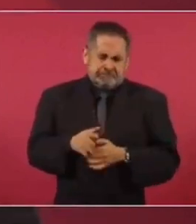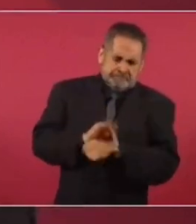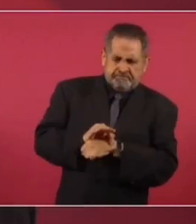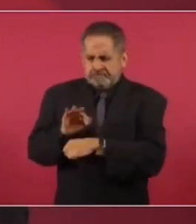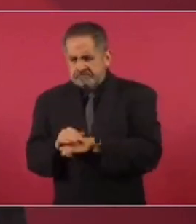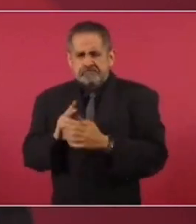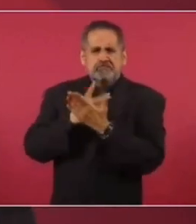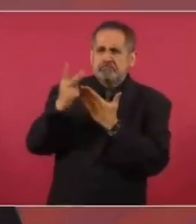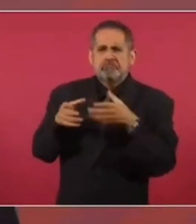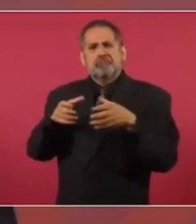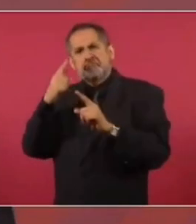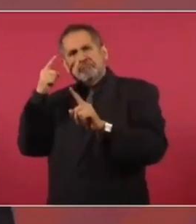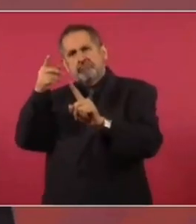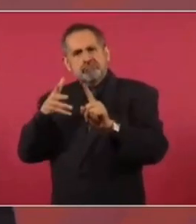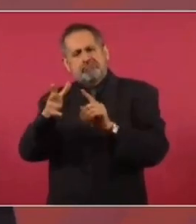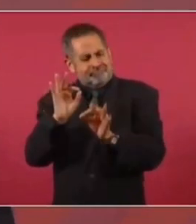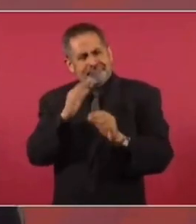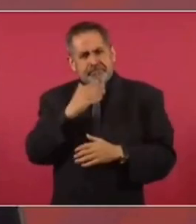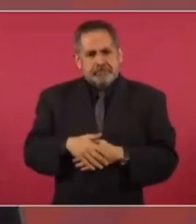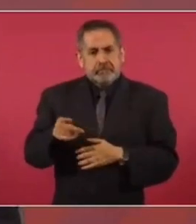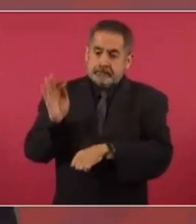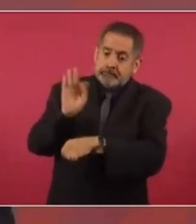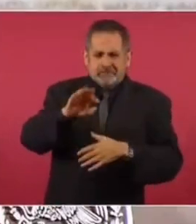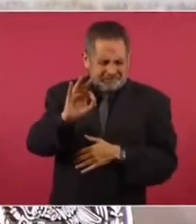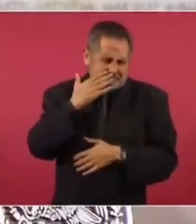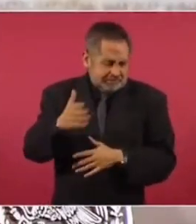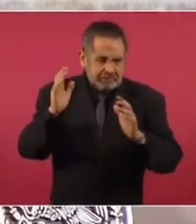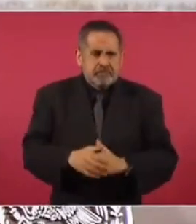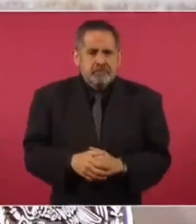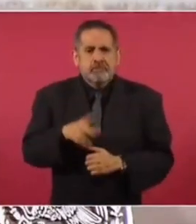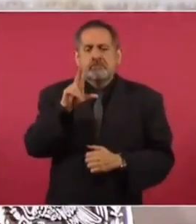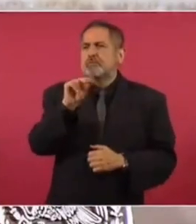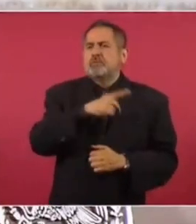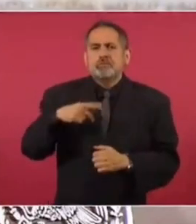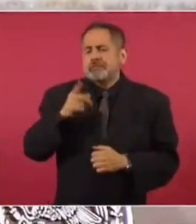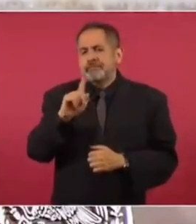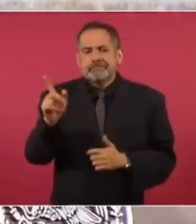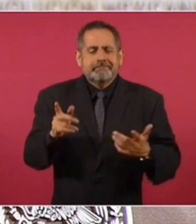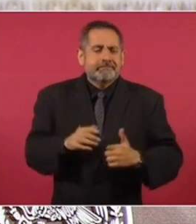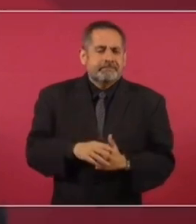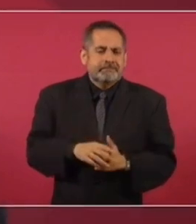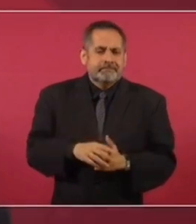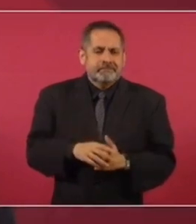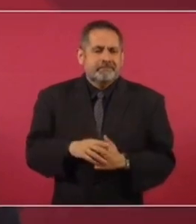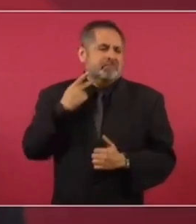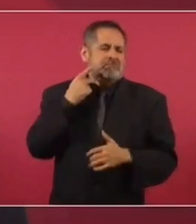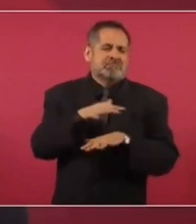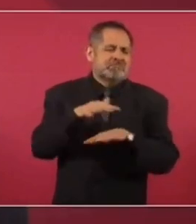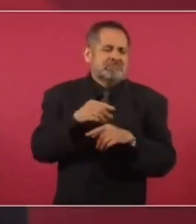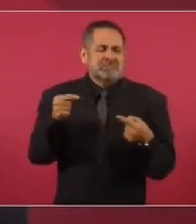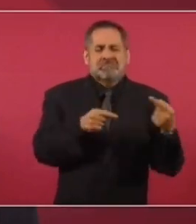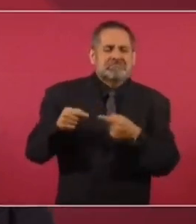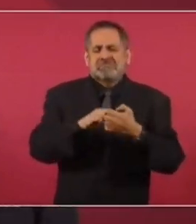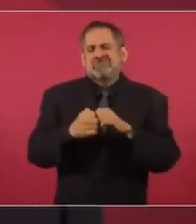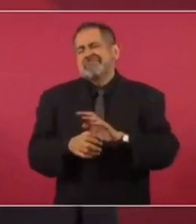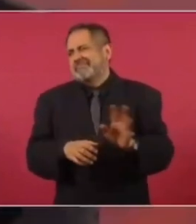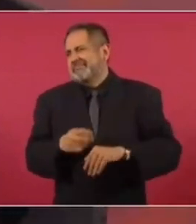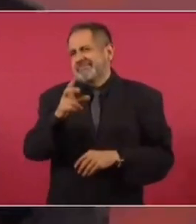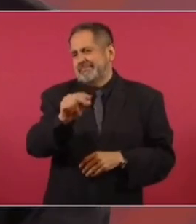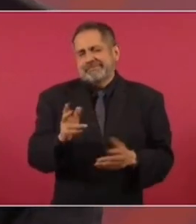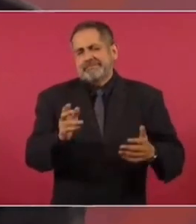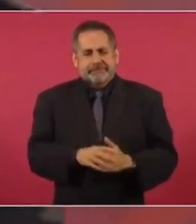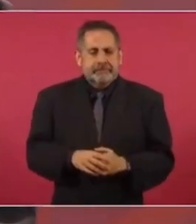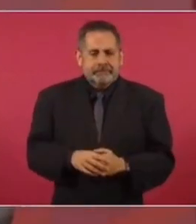defienda el proyecto de nación, porque eso es defender al pueblo, pero no caer en la politiquería y mucho menos